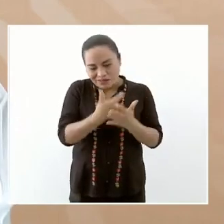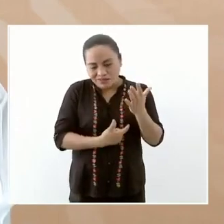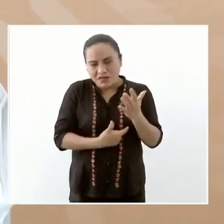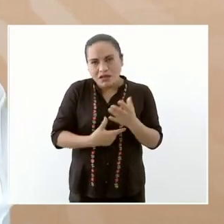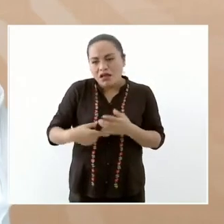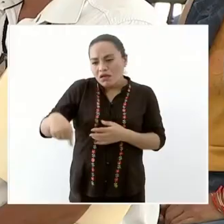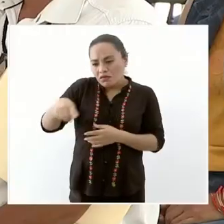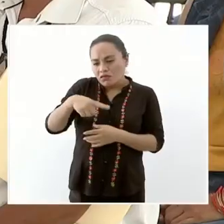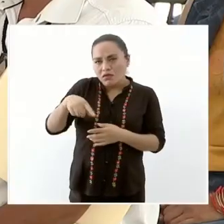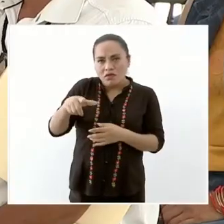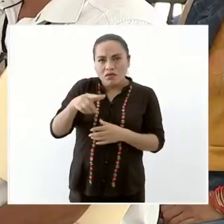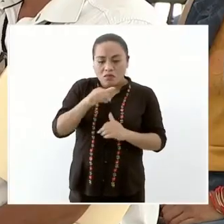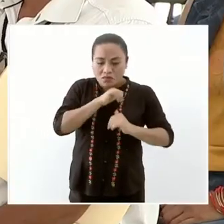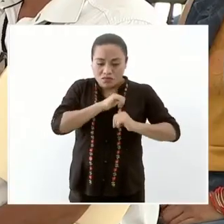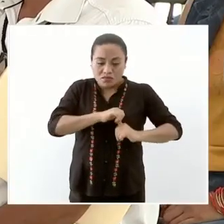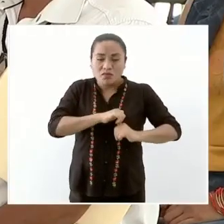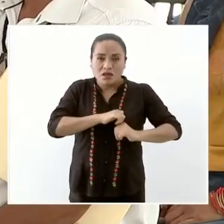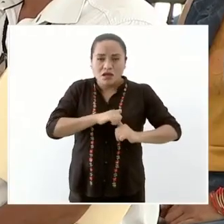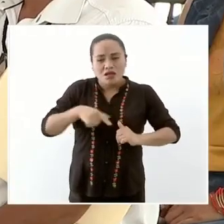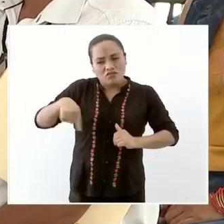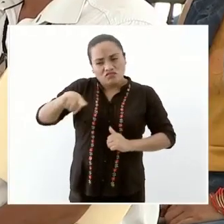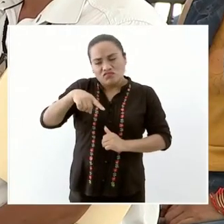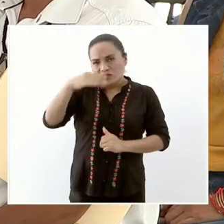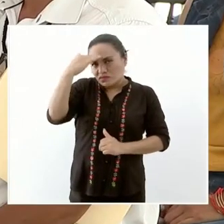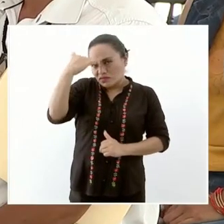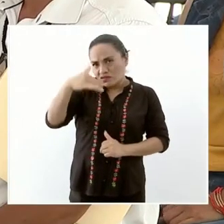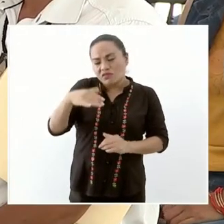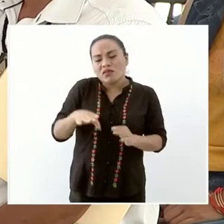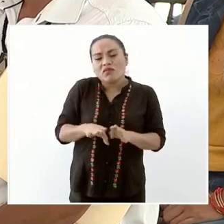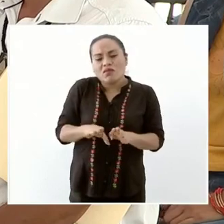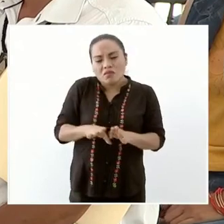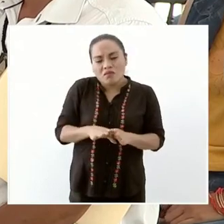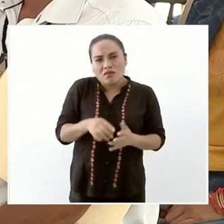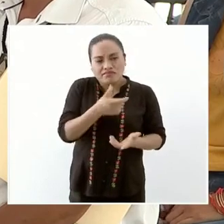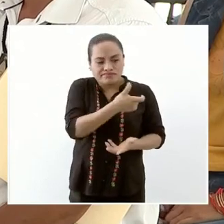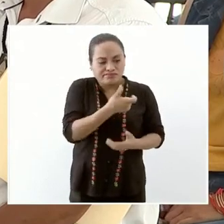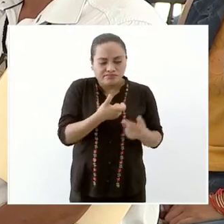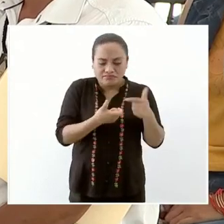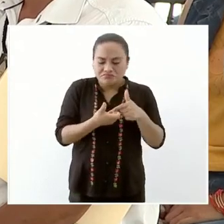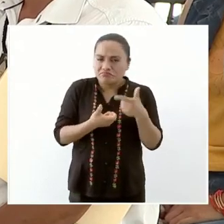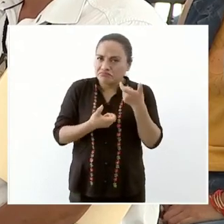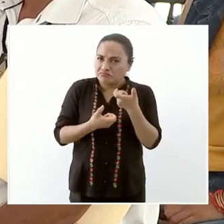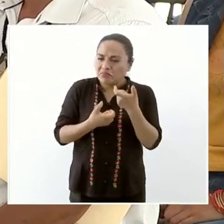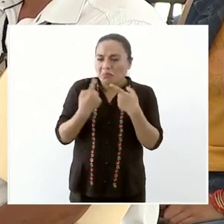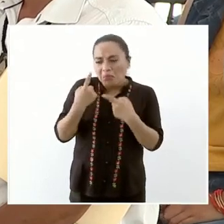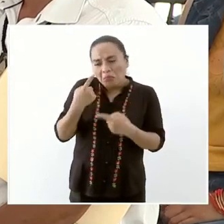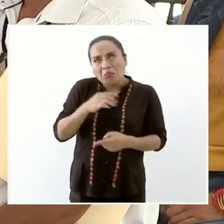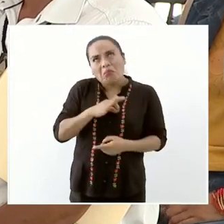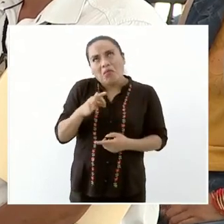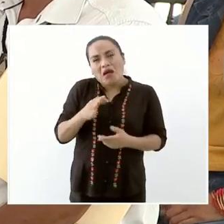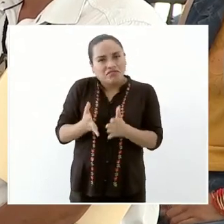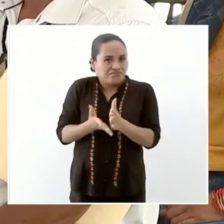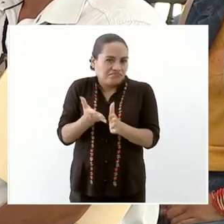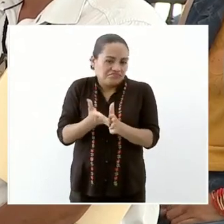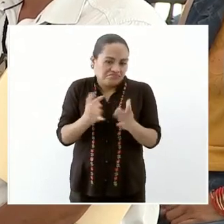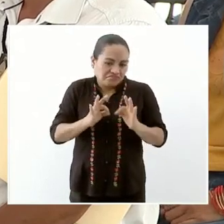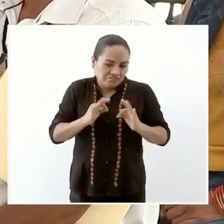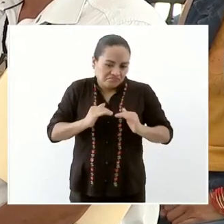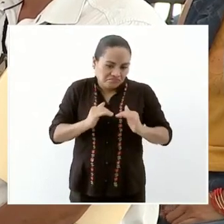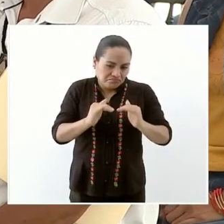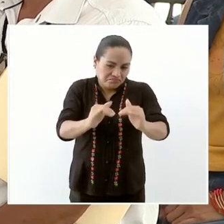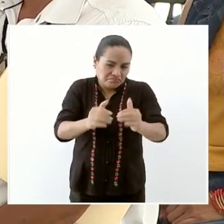lo deciden si lo utilizan para camino para mejorar